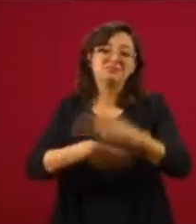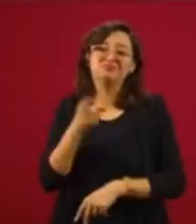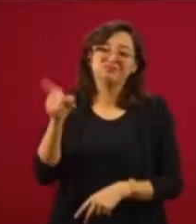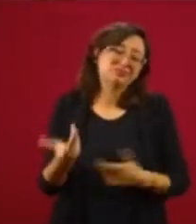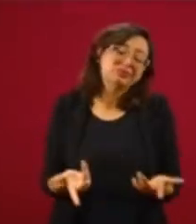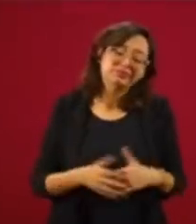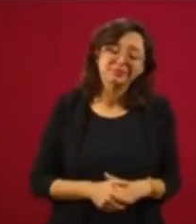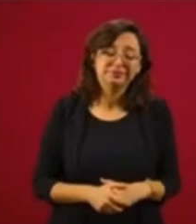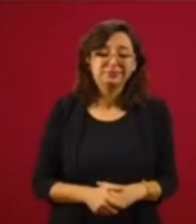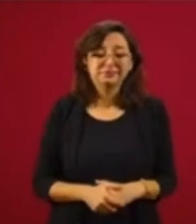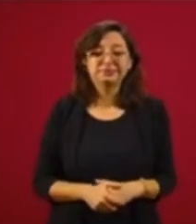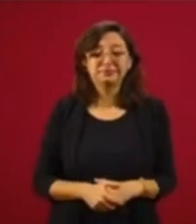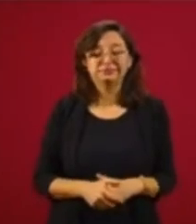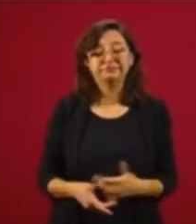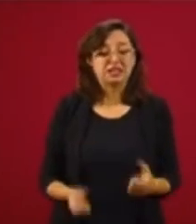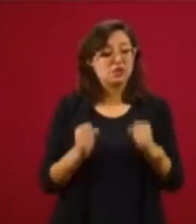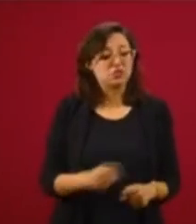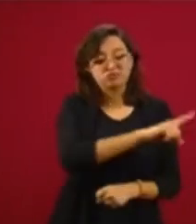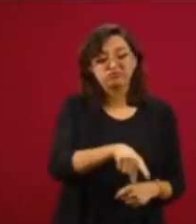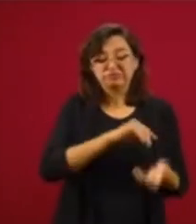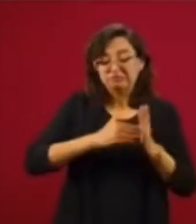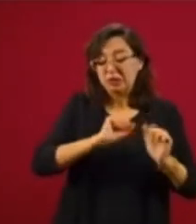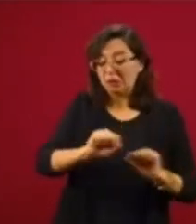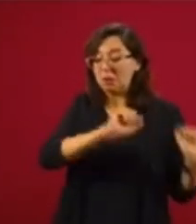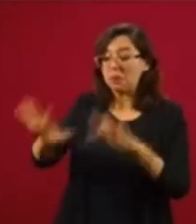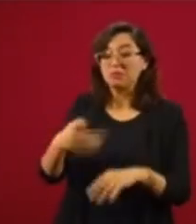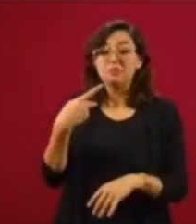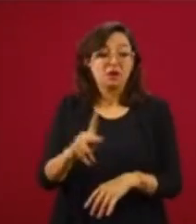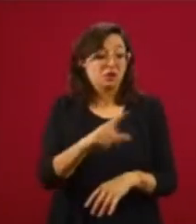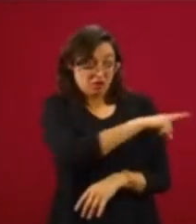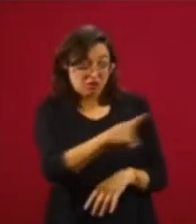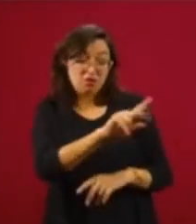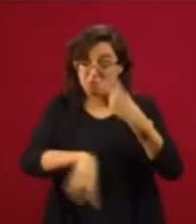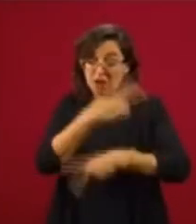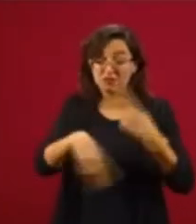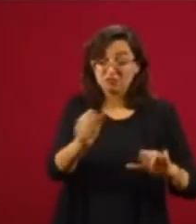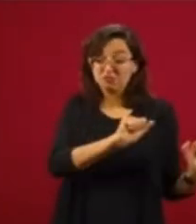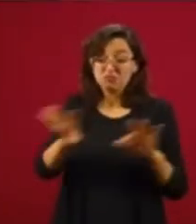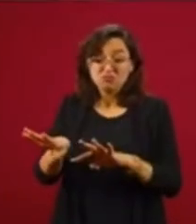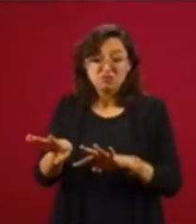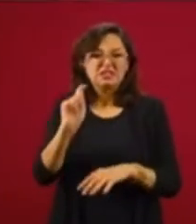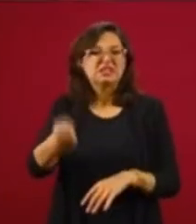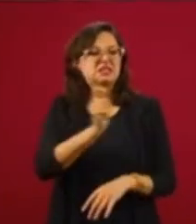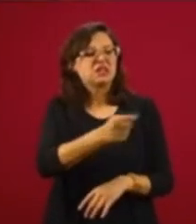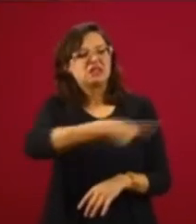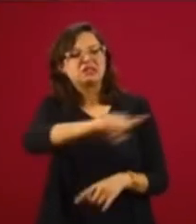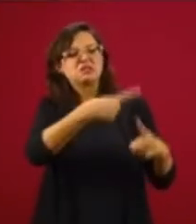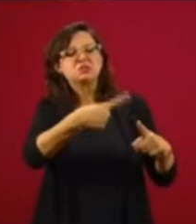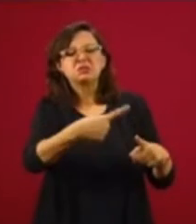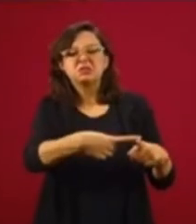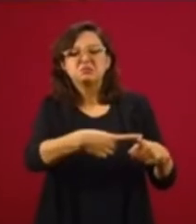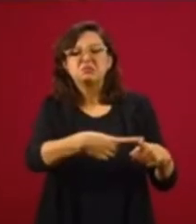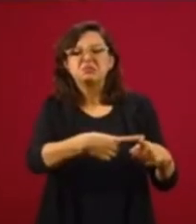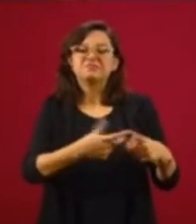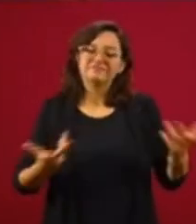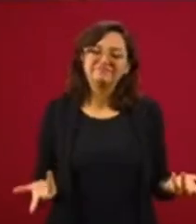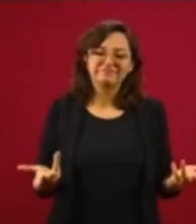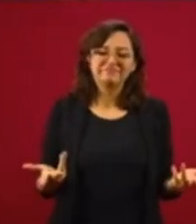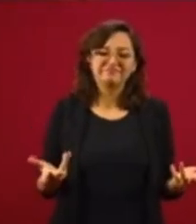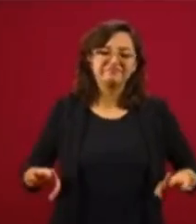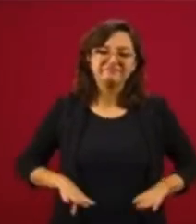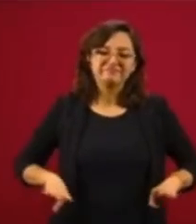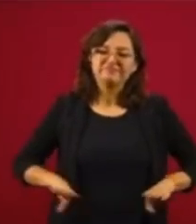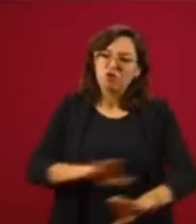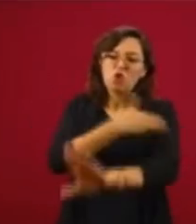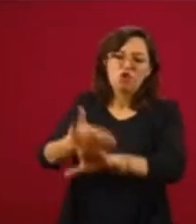a nuestros actos. Pero el que vaya a nuestros actos, pues va a afectarnos.